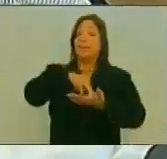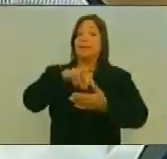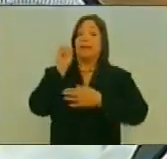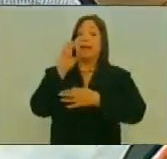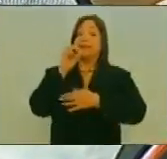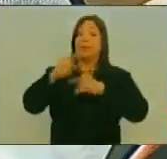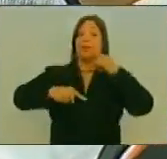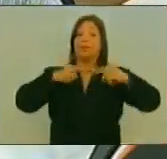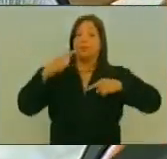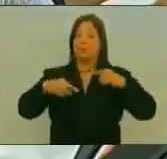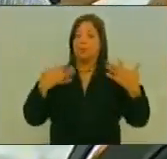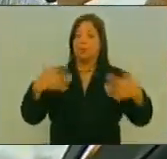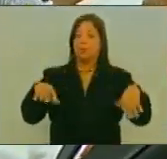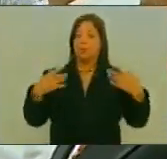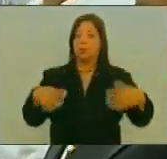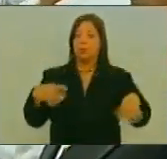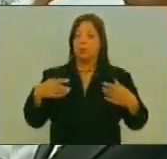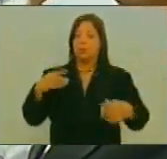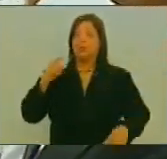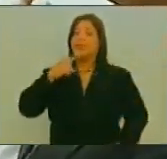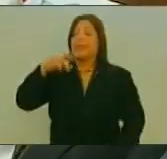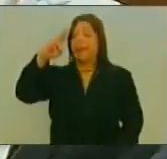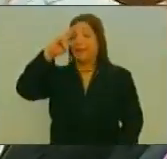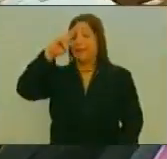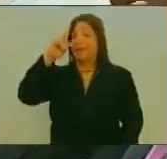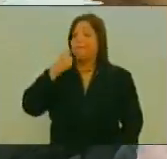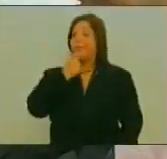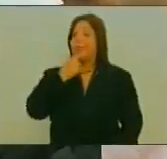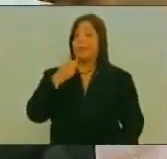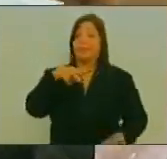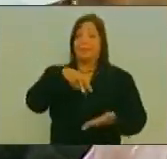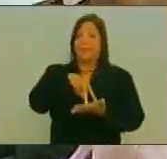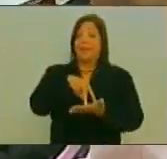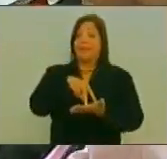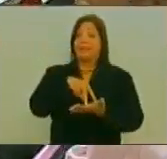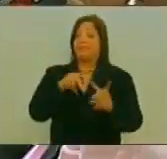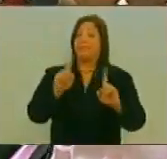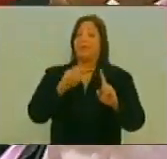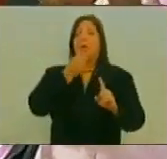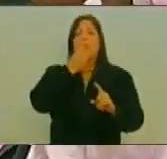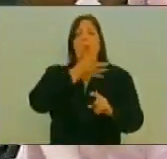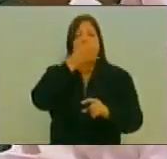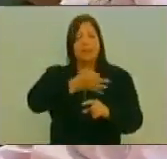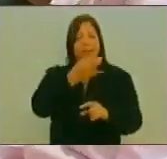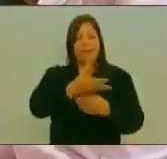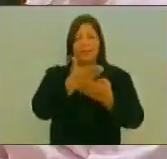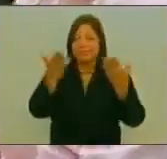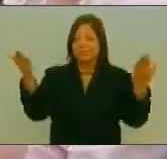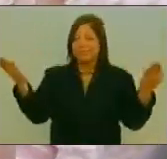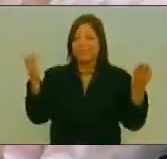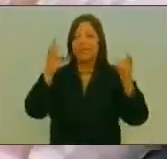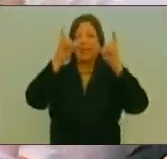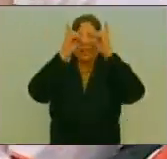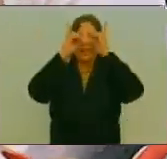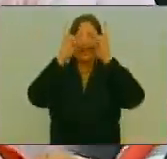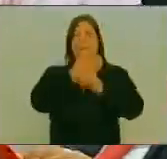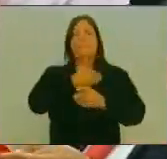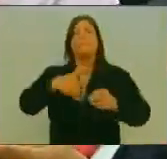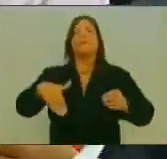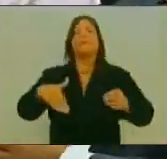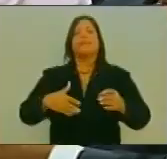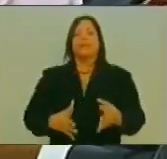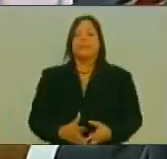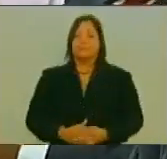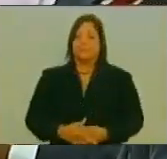Hablar He estado pensando En este momento Y no es nada fácil Muy buenas tardes Compañera presidenta De la asamblea nacional